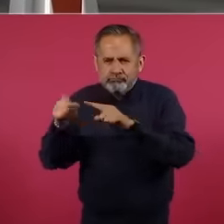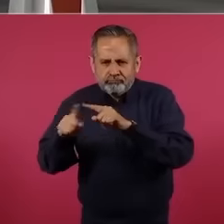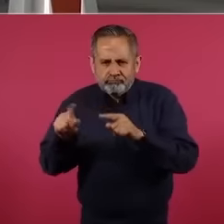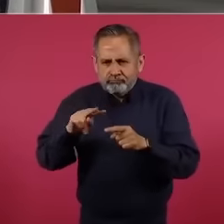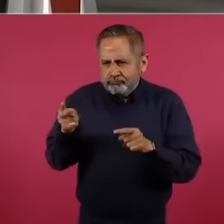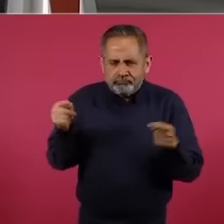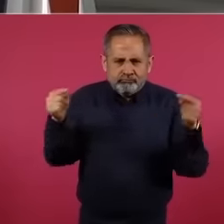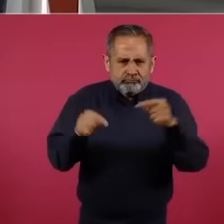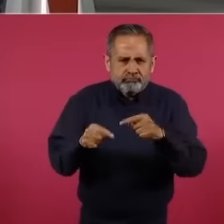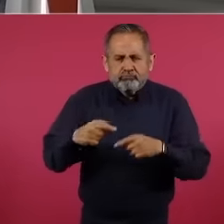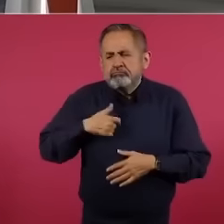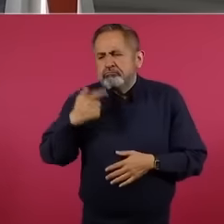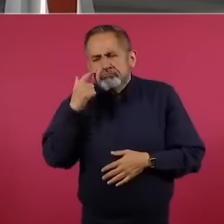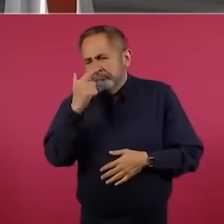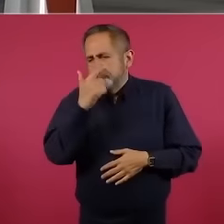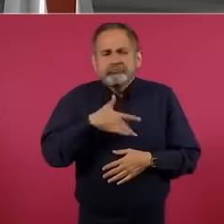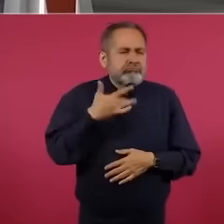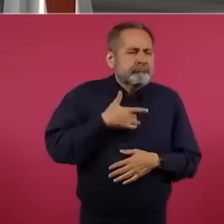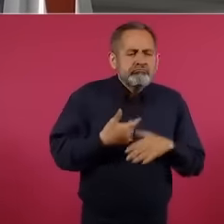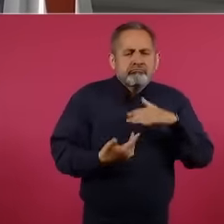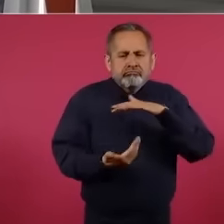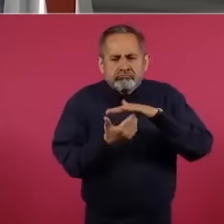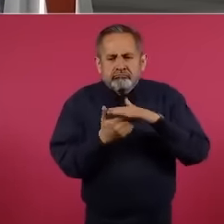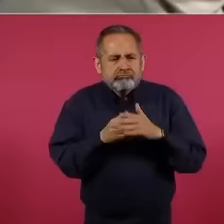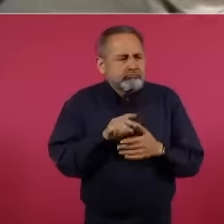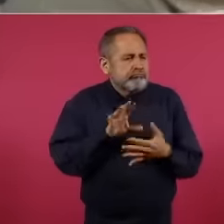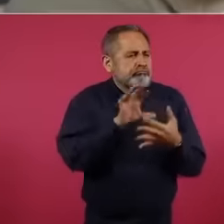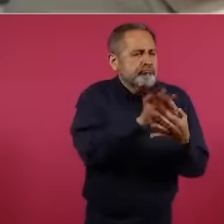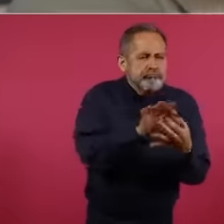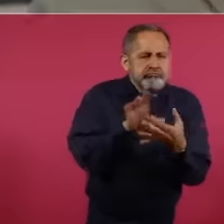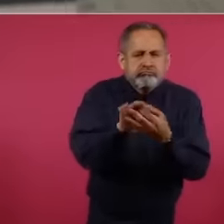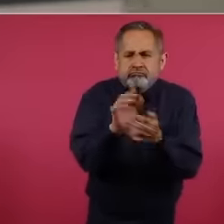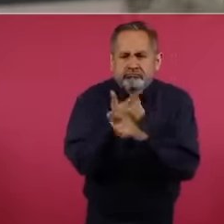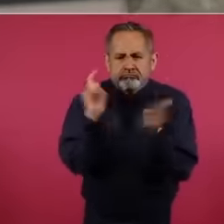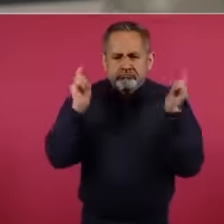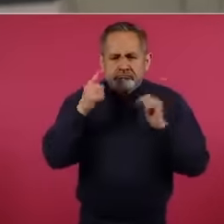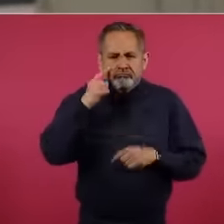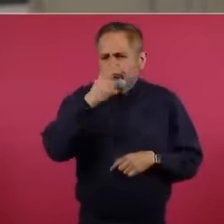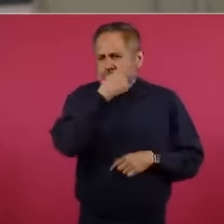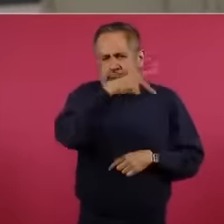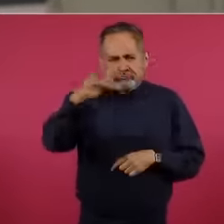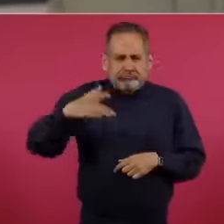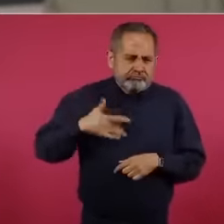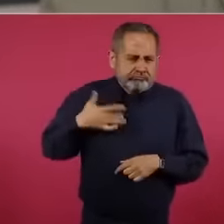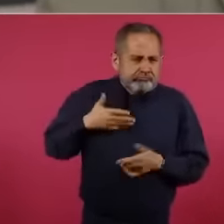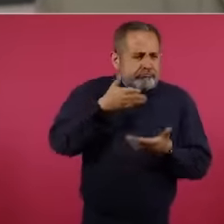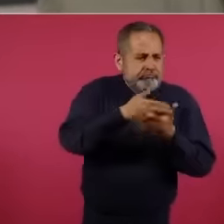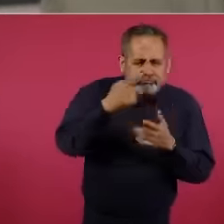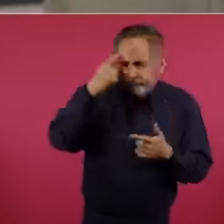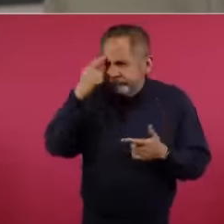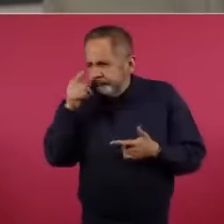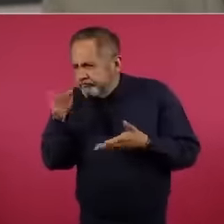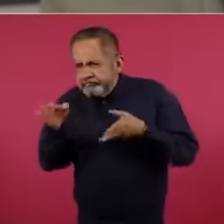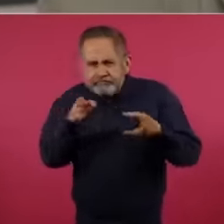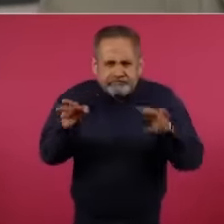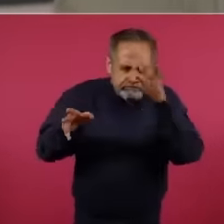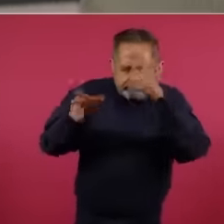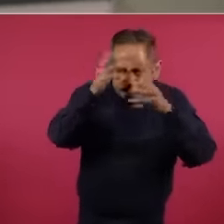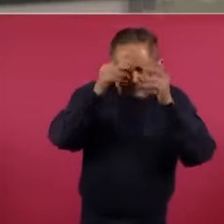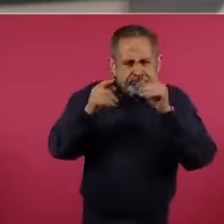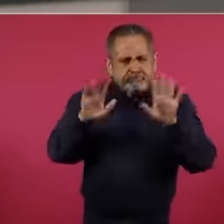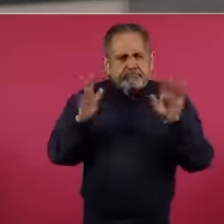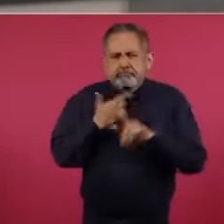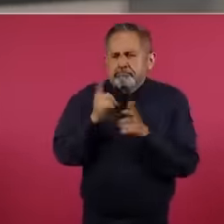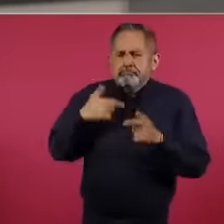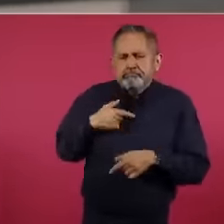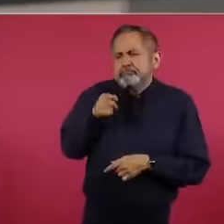podía elegir mesas a libre albedrío para poder orientarse un poco más y adquirir nuevos conocimientos.